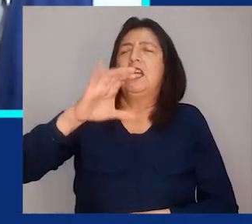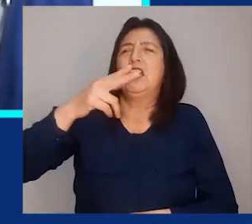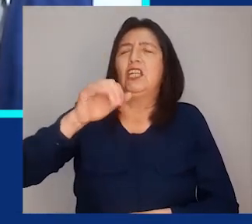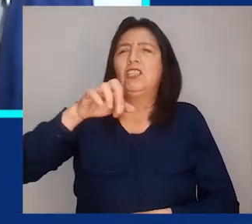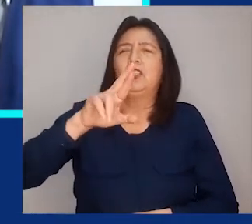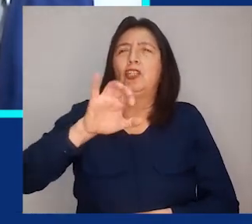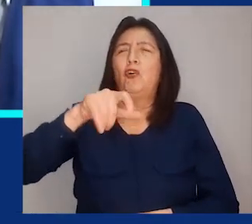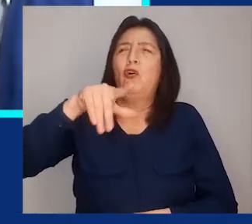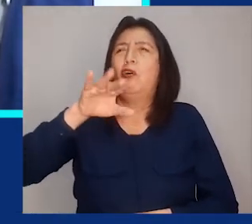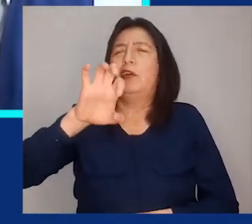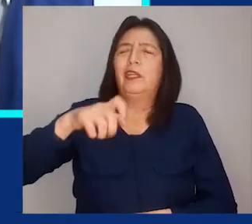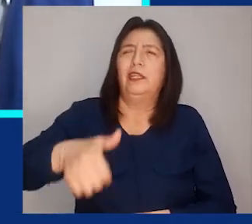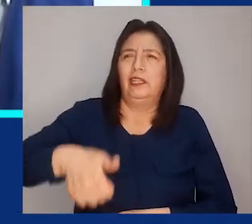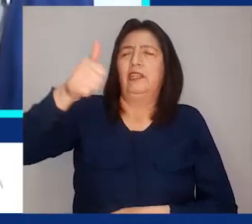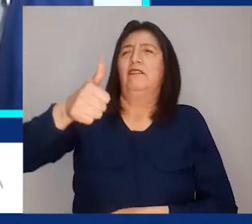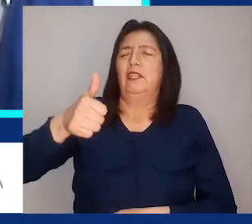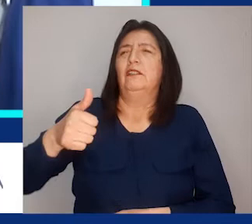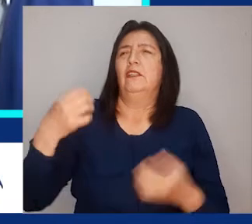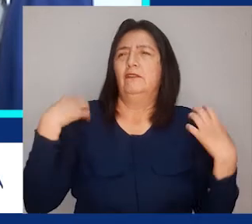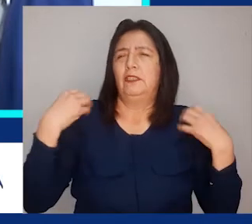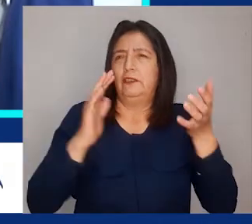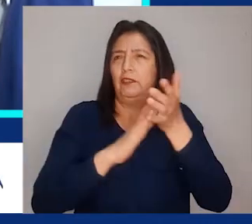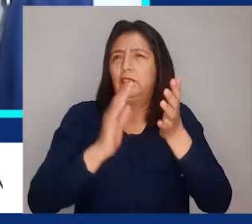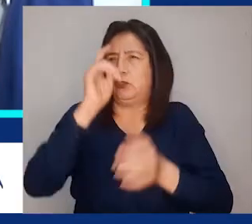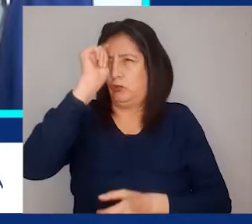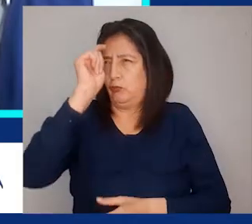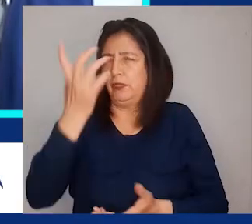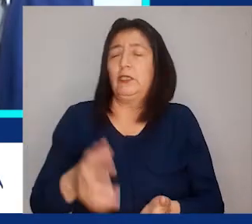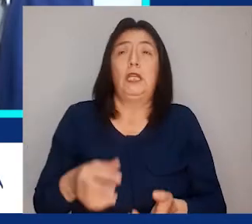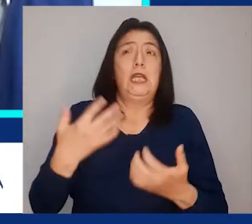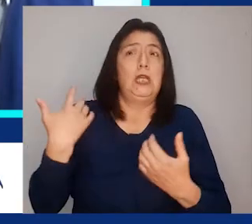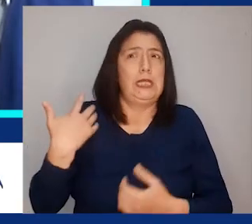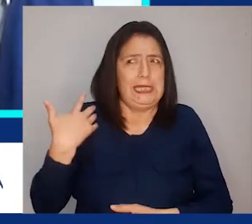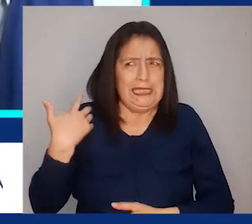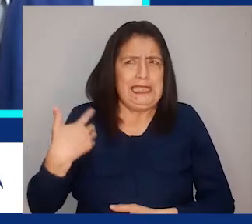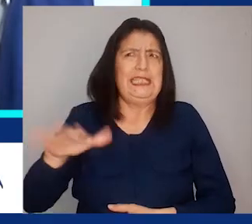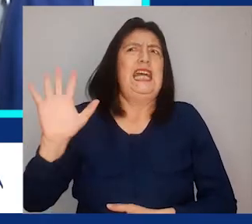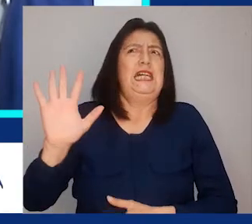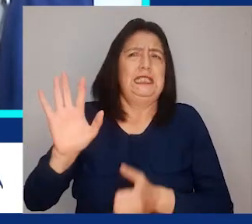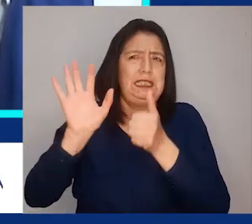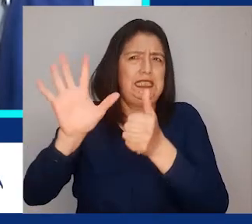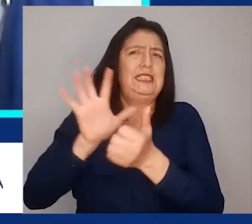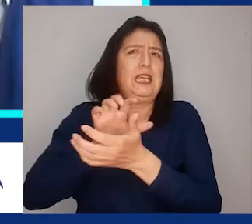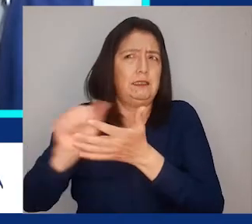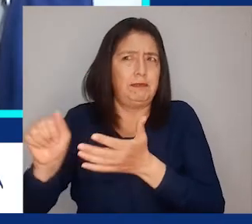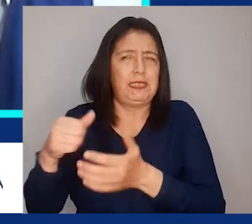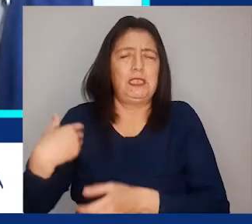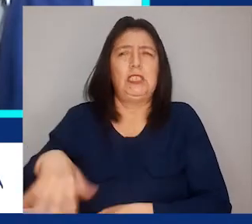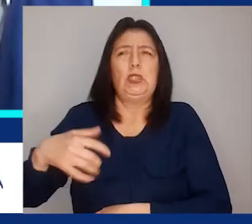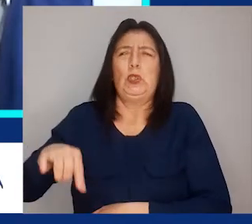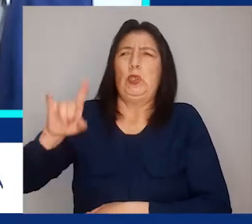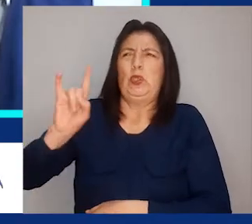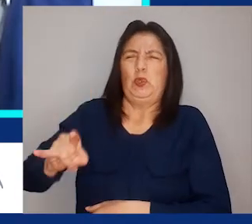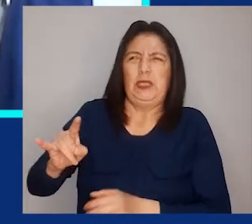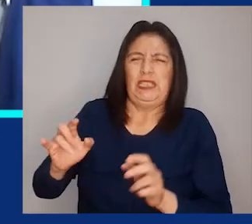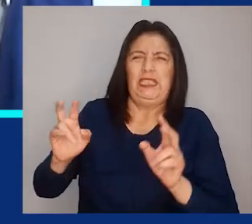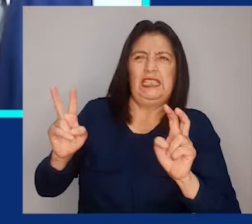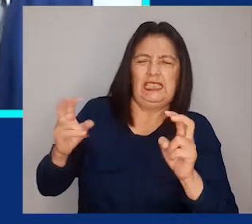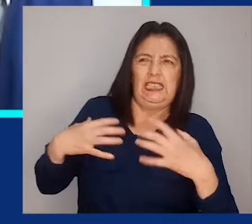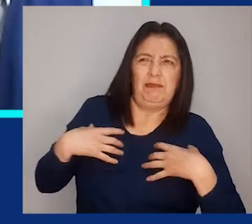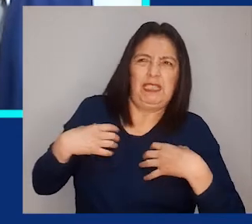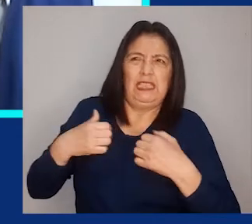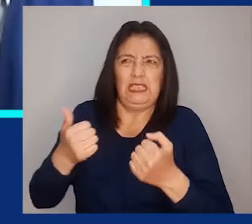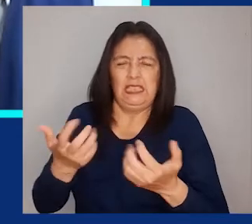de la Defensoría del Pueblo en Tumbes. Acabamos de superar los seis meses de emergencia sanitaria durante este